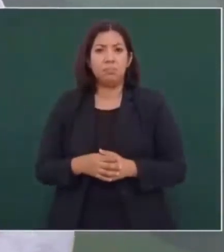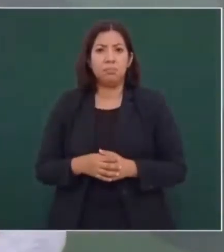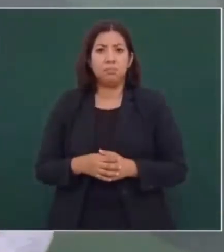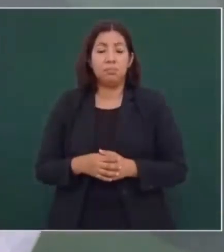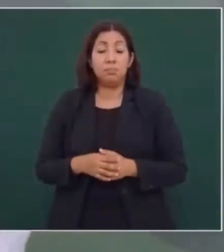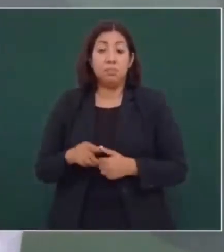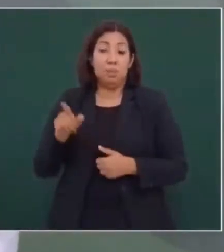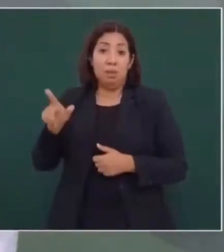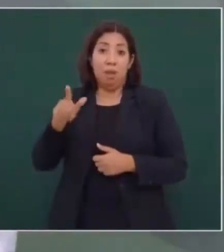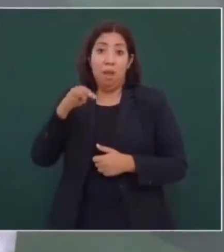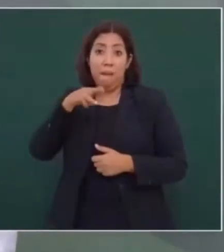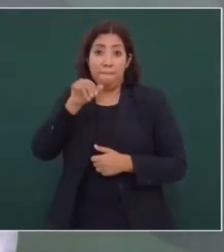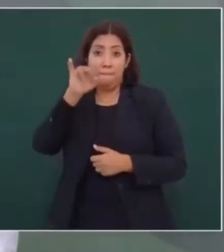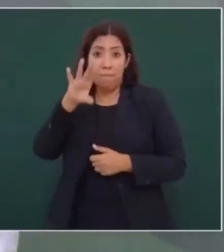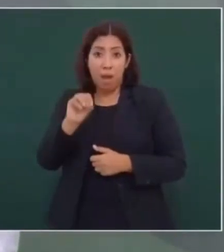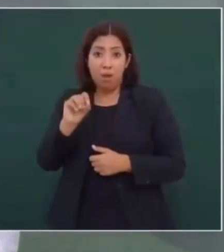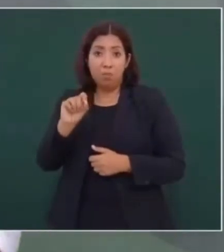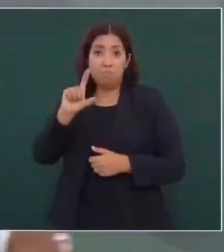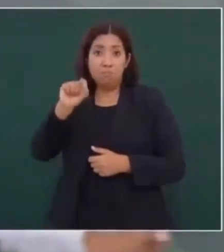28 años.